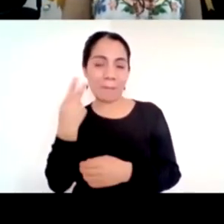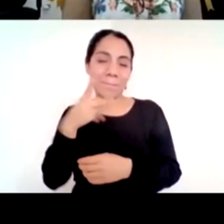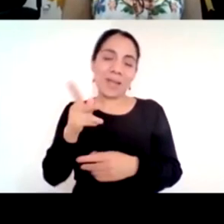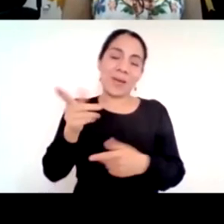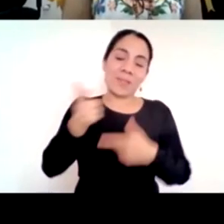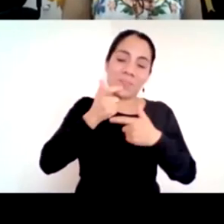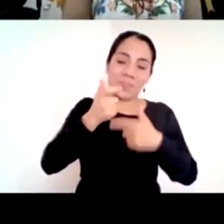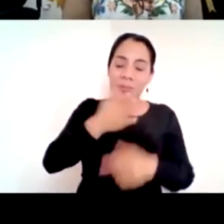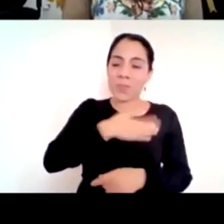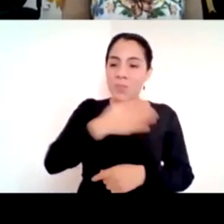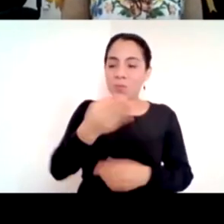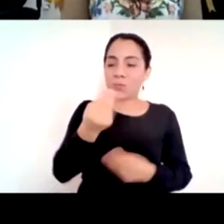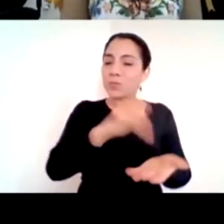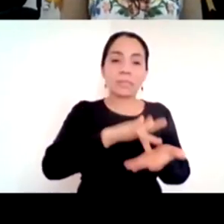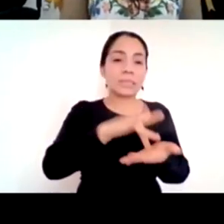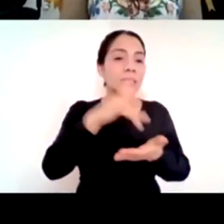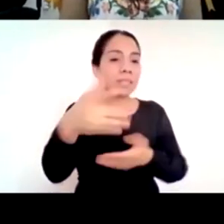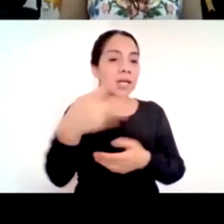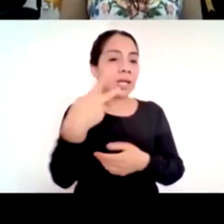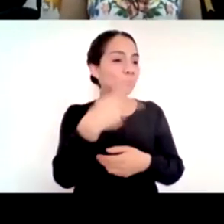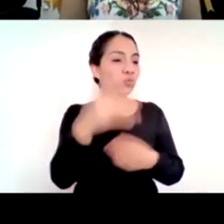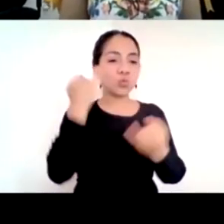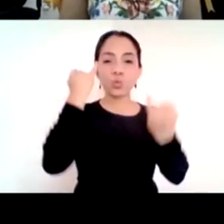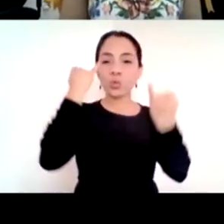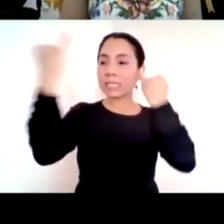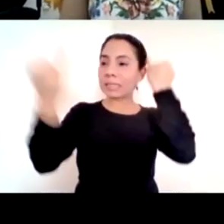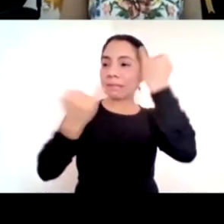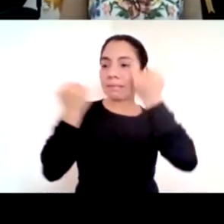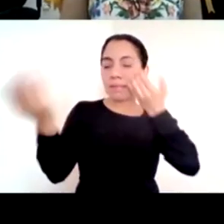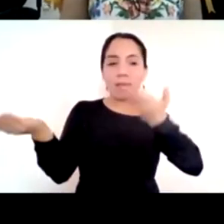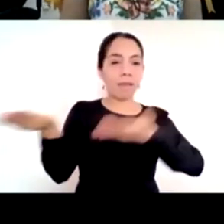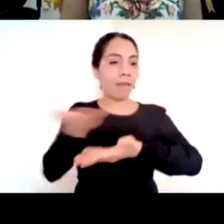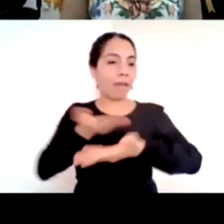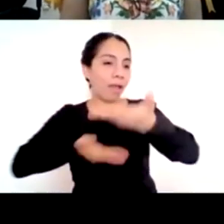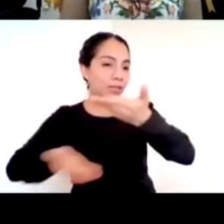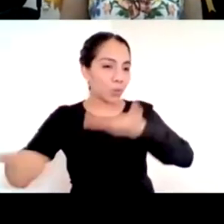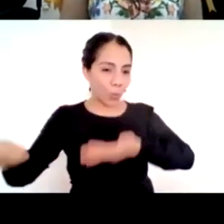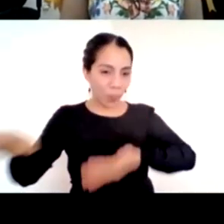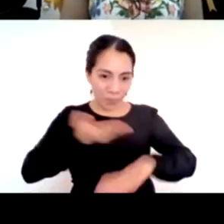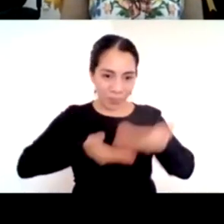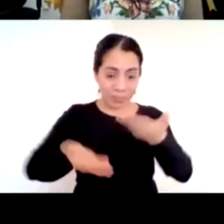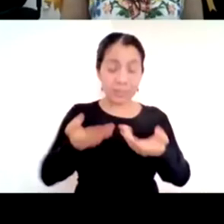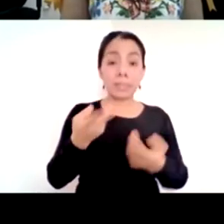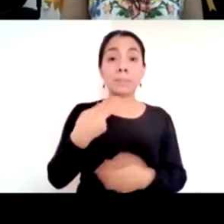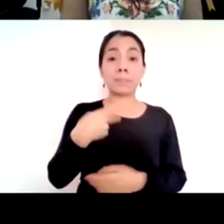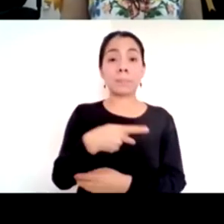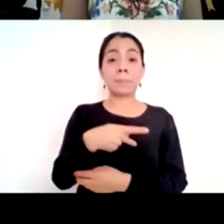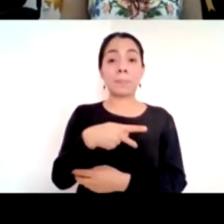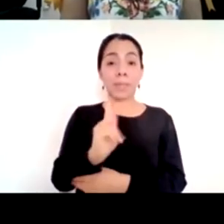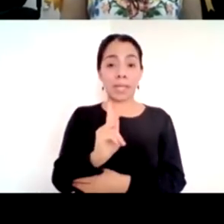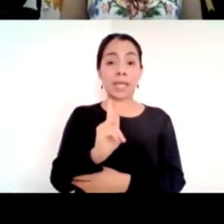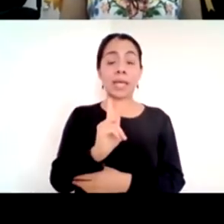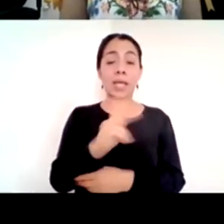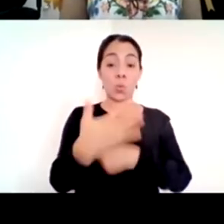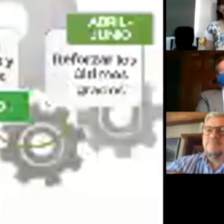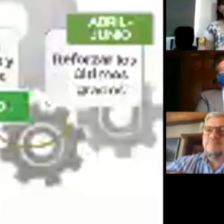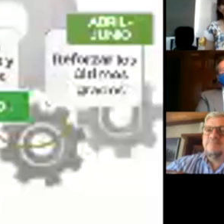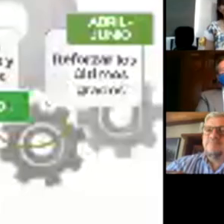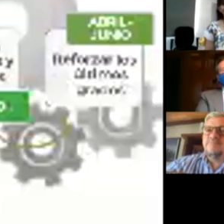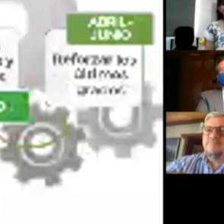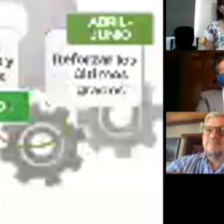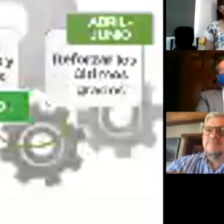este intercambio de ideas y pues sin más invitarlos el próximo jueves que va a haber también